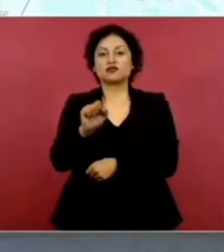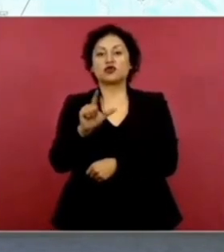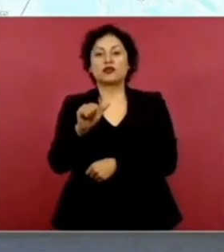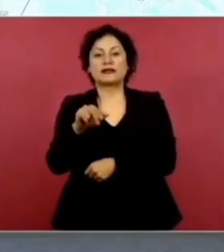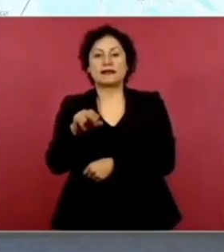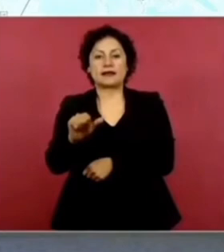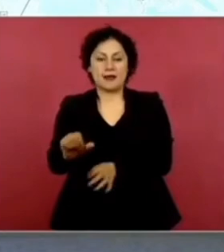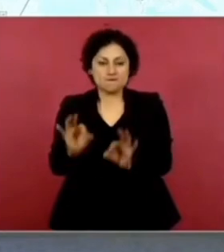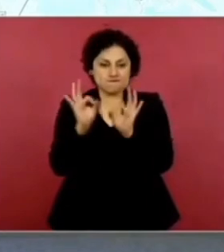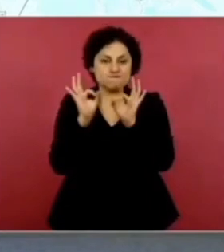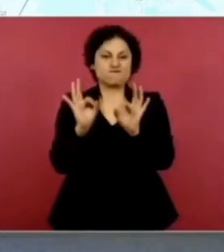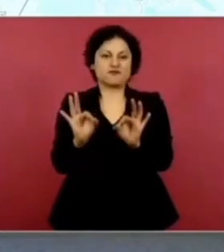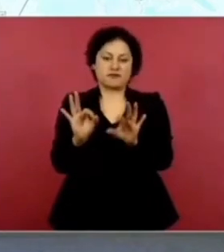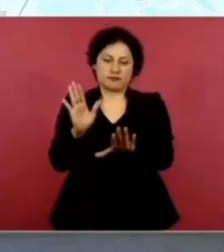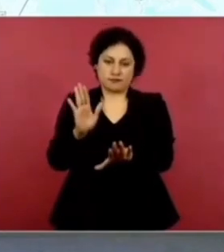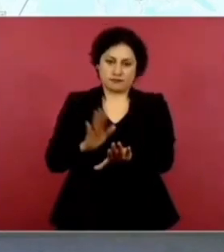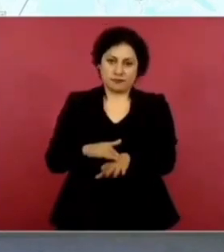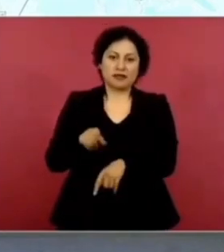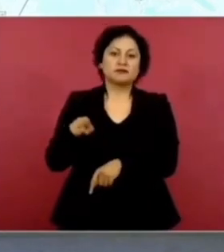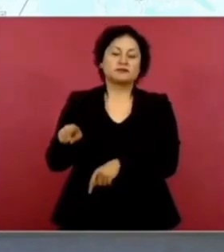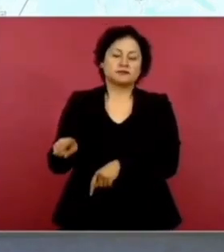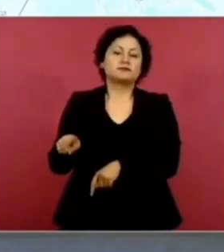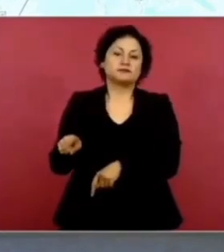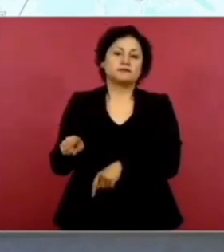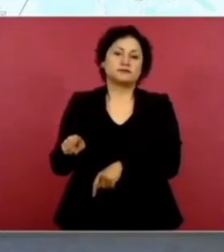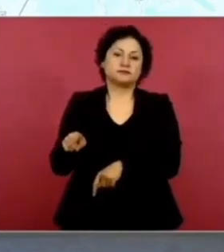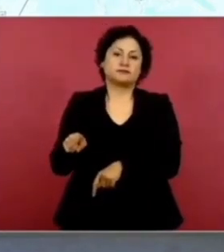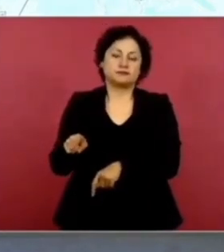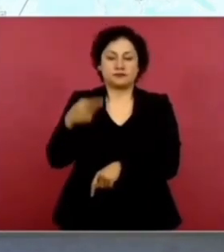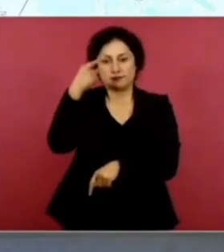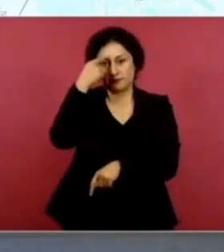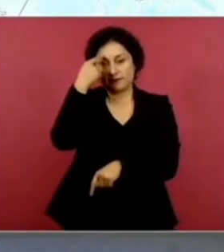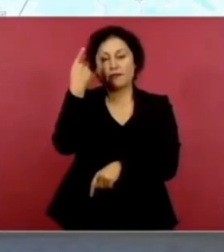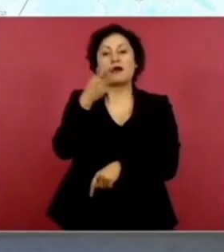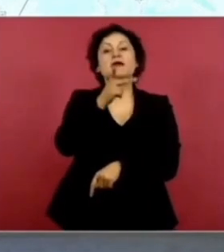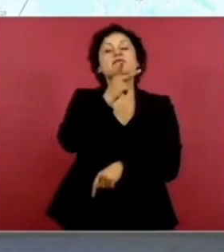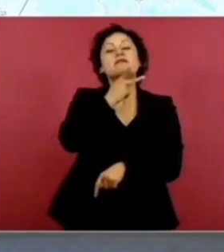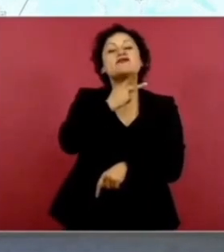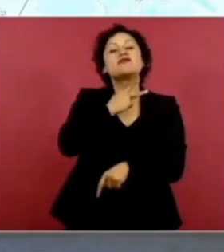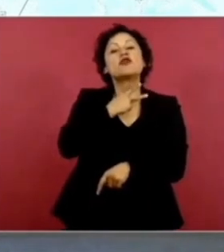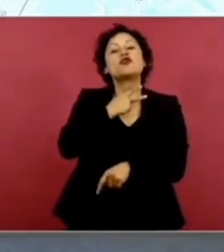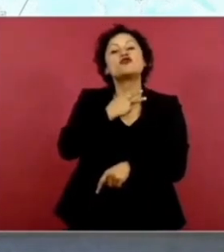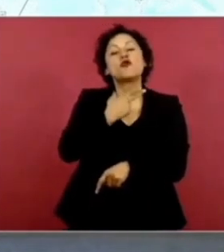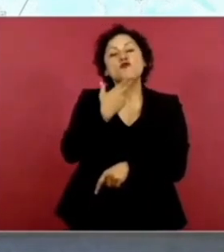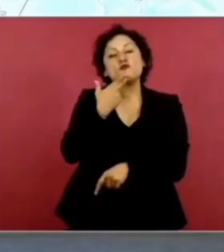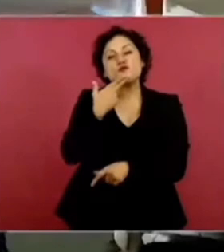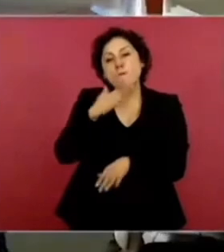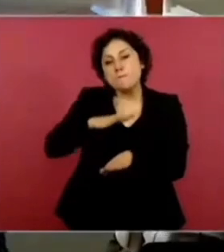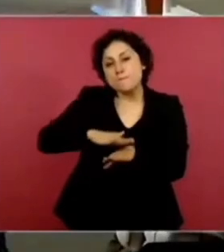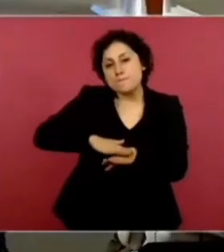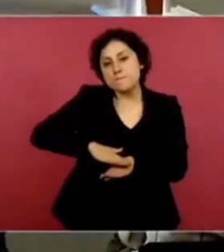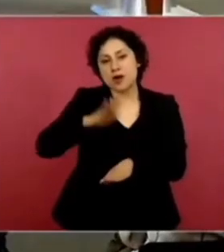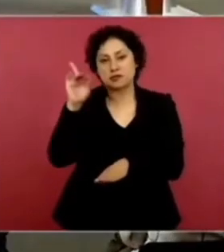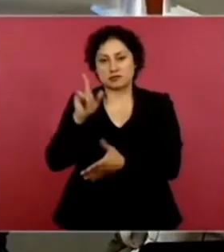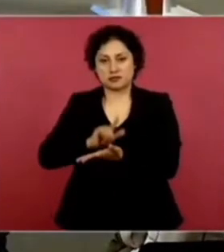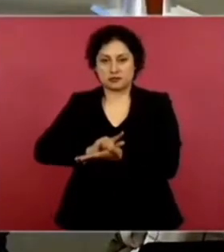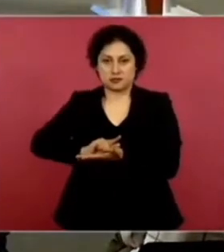agregado. A. El petróleo. Menos contaminación.